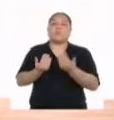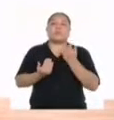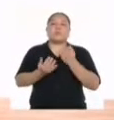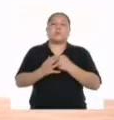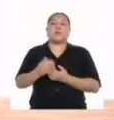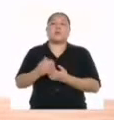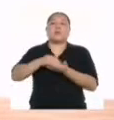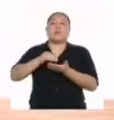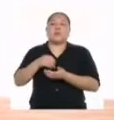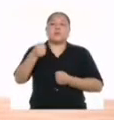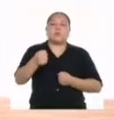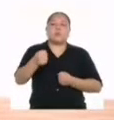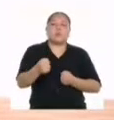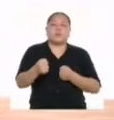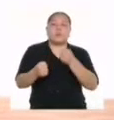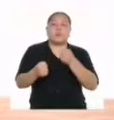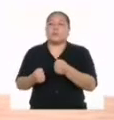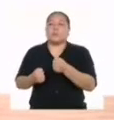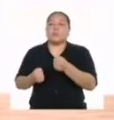Nuevamente, vamos